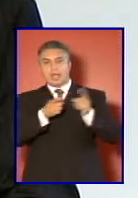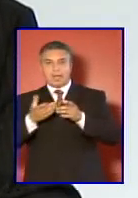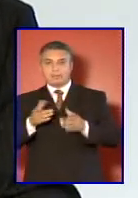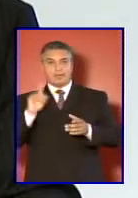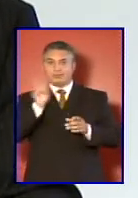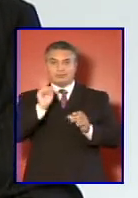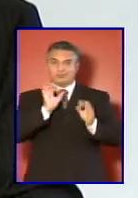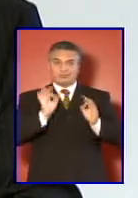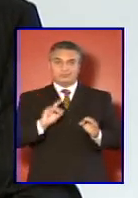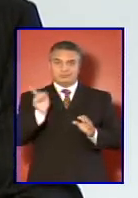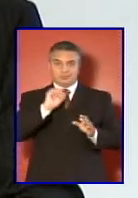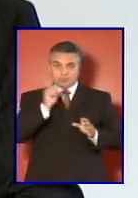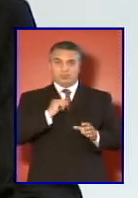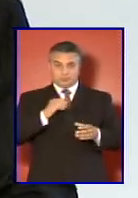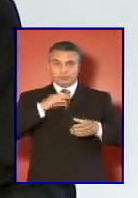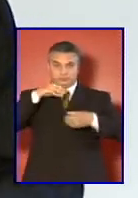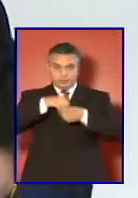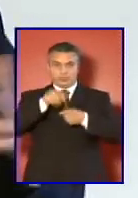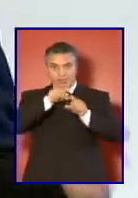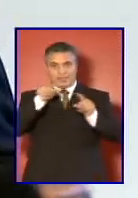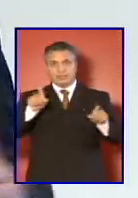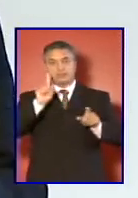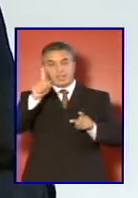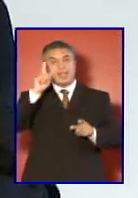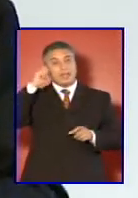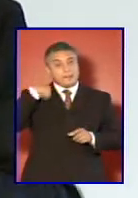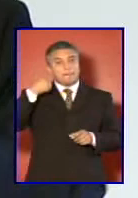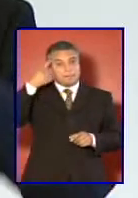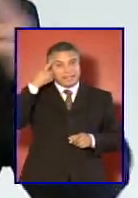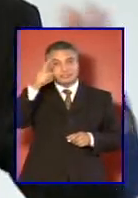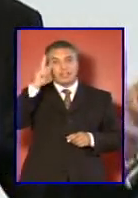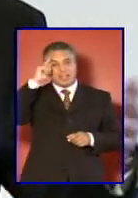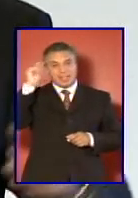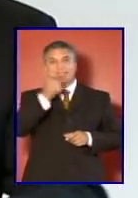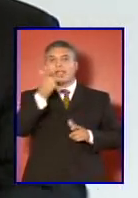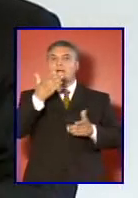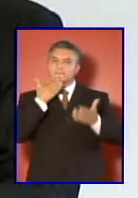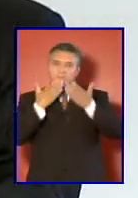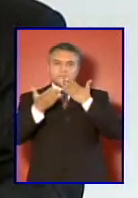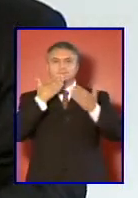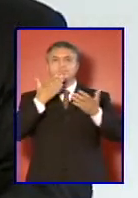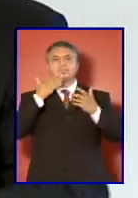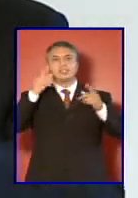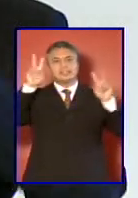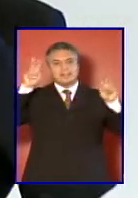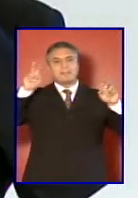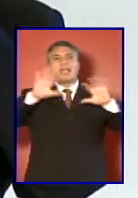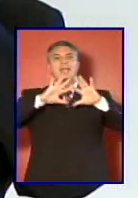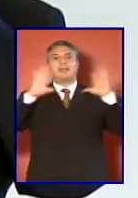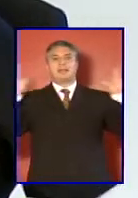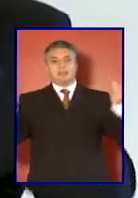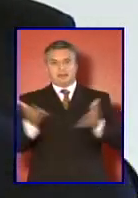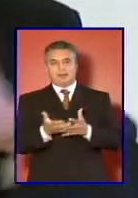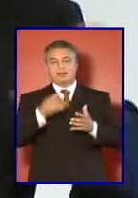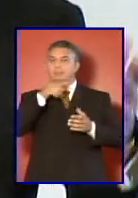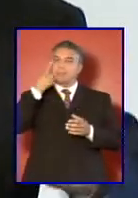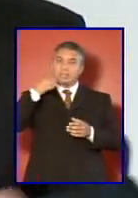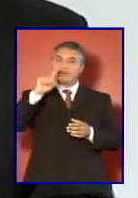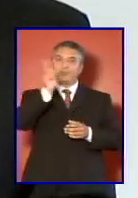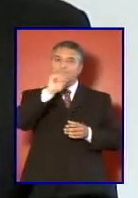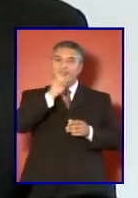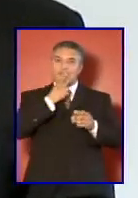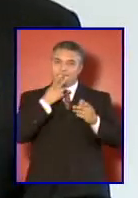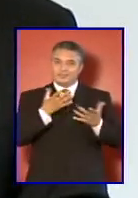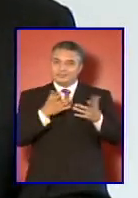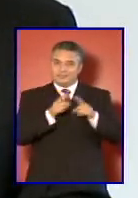corresponde y no forma parte de ello yo creo que la idea es discutir conceptos genéricos pero no violar lo